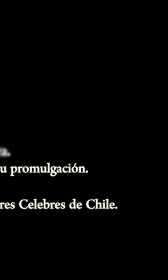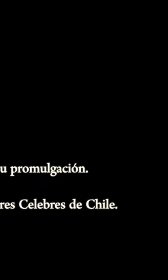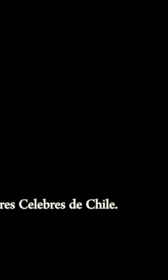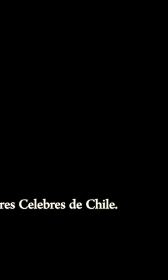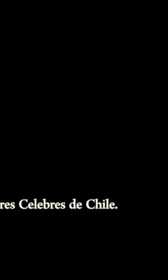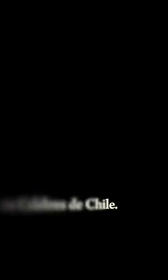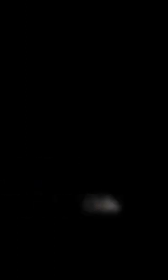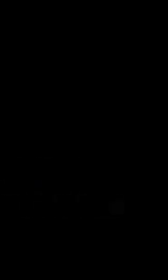¡Gracias! ¡Gracias! por Antarctica Films Argentina